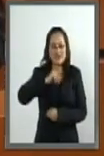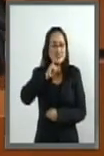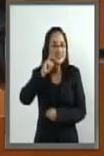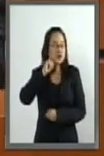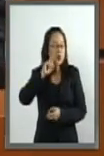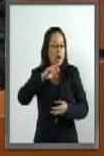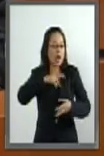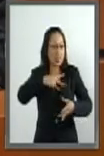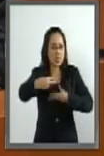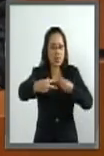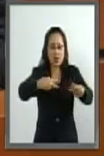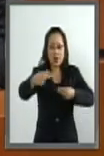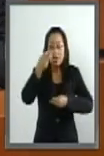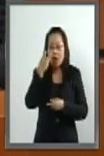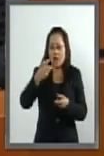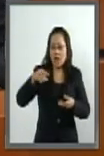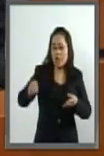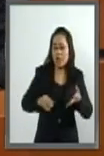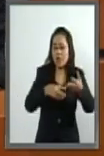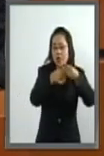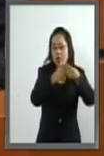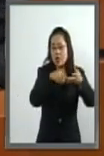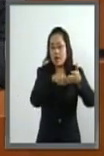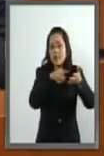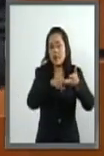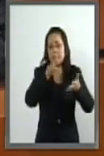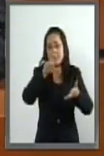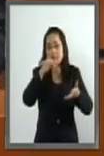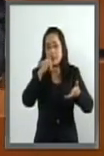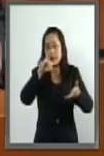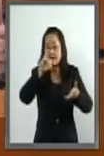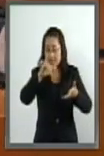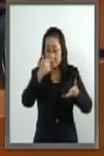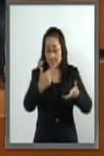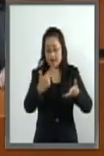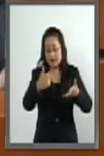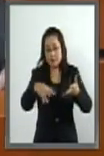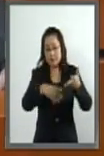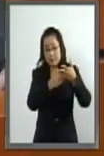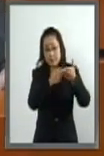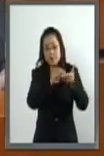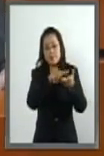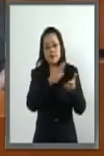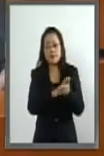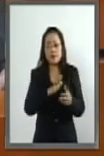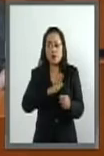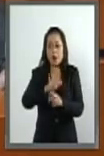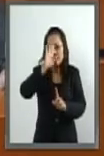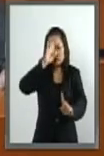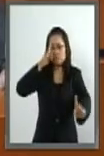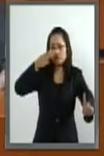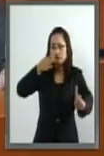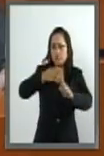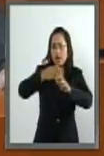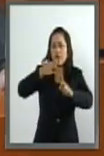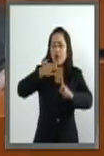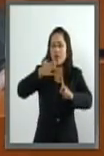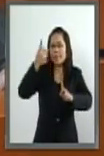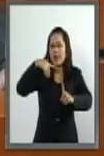incluidas las infecciones por el VIH, por lo que se establecieron metas mundiales